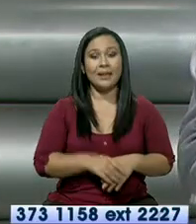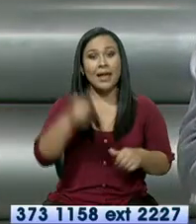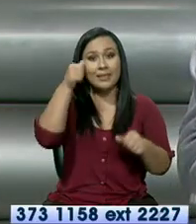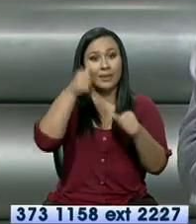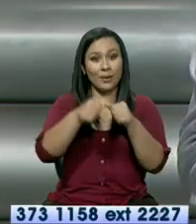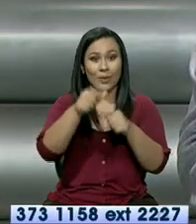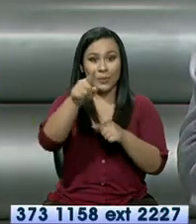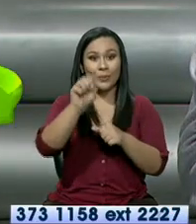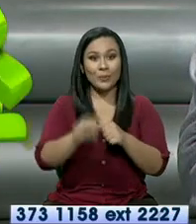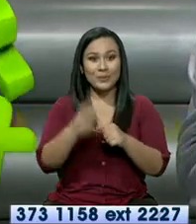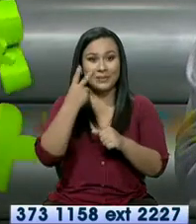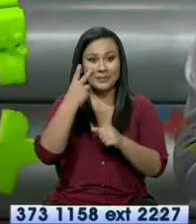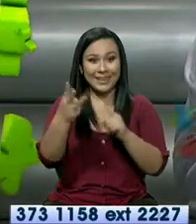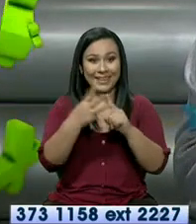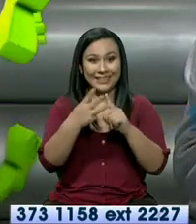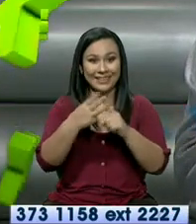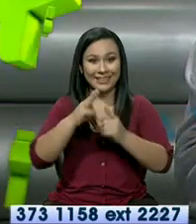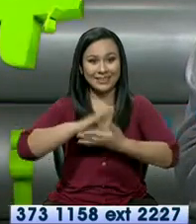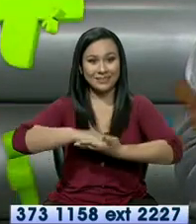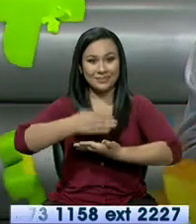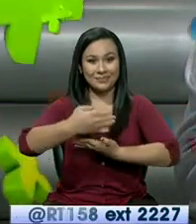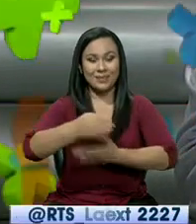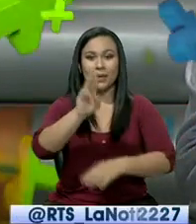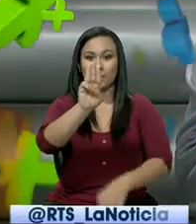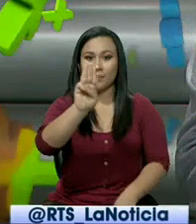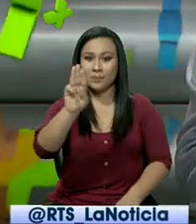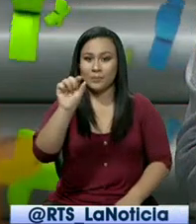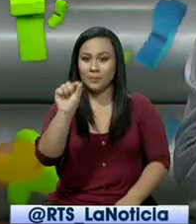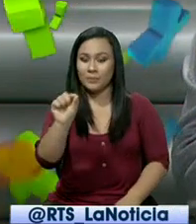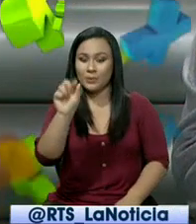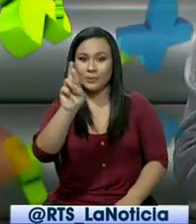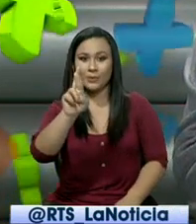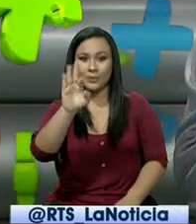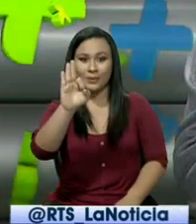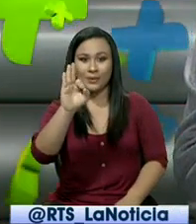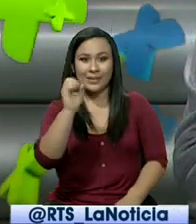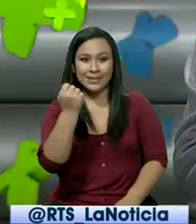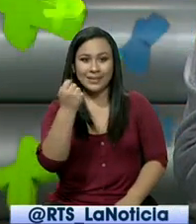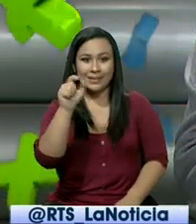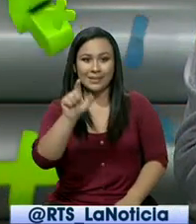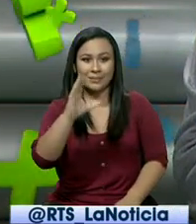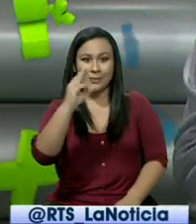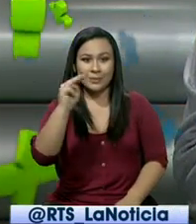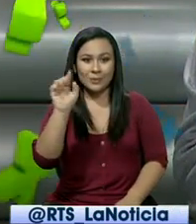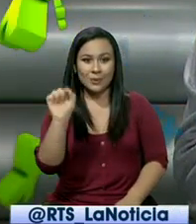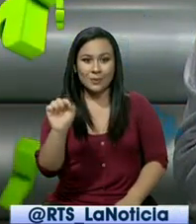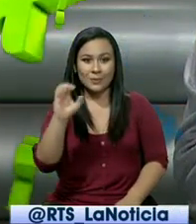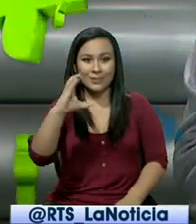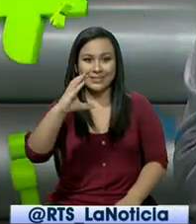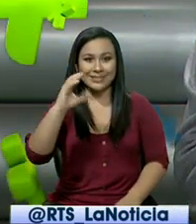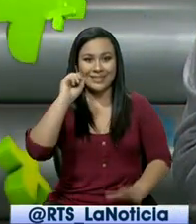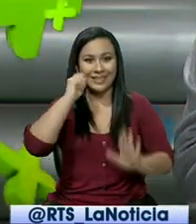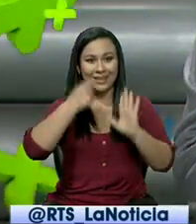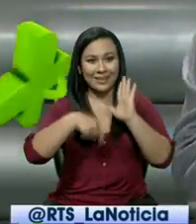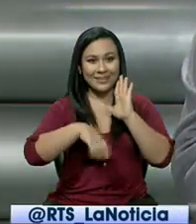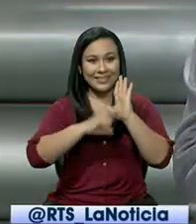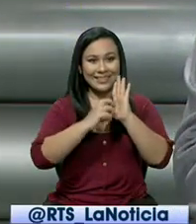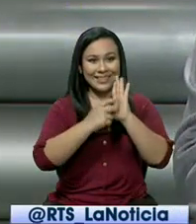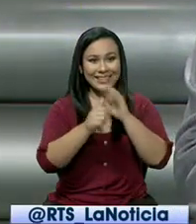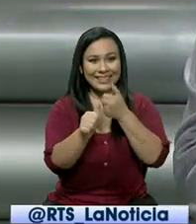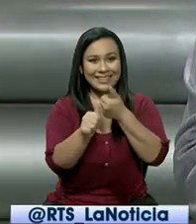Recuerde que puede vernos desde cualquier parte del mundo a través del sitio web www.rts.com.es.